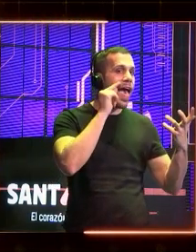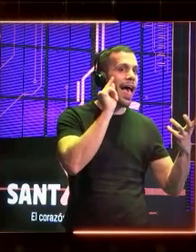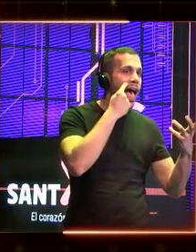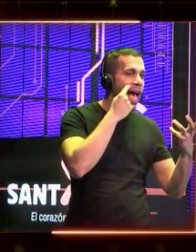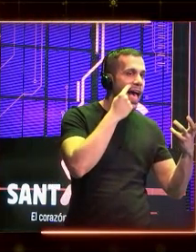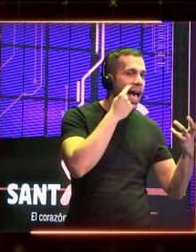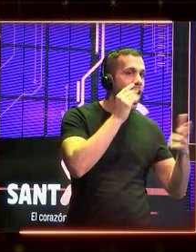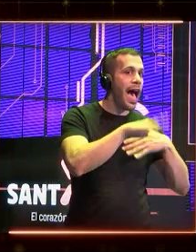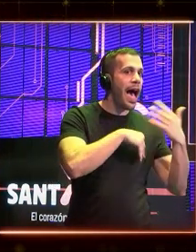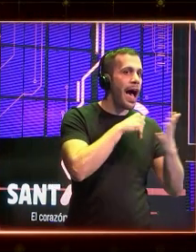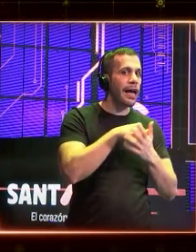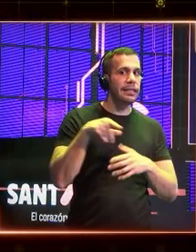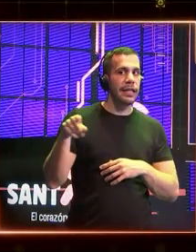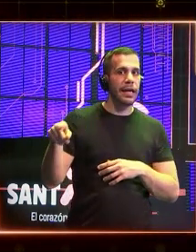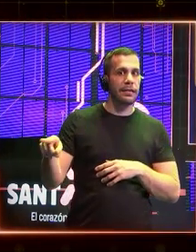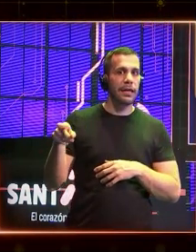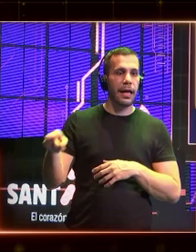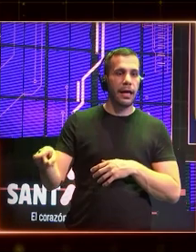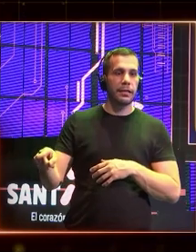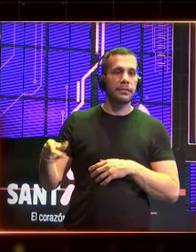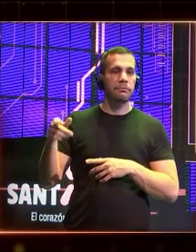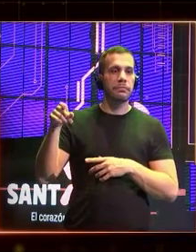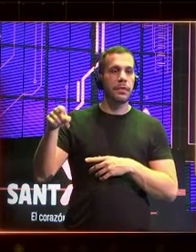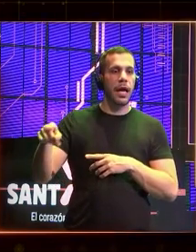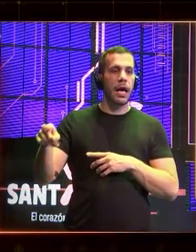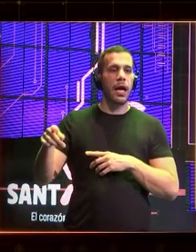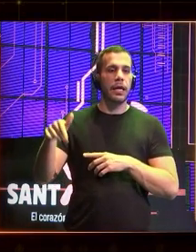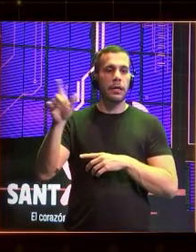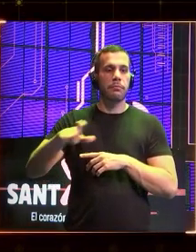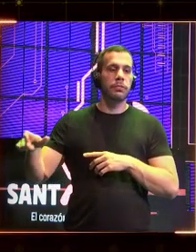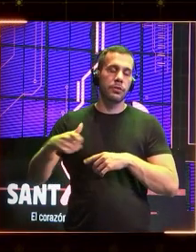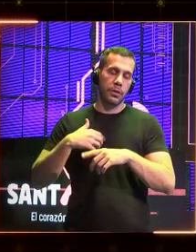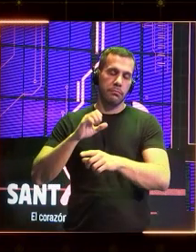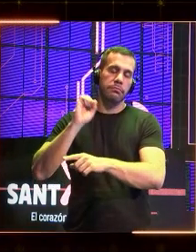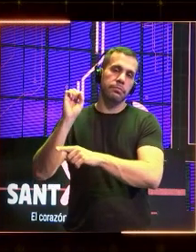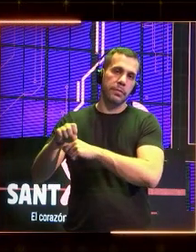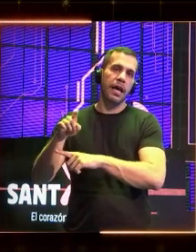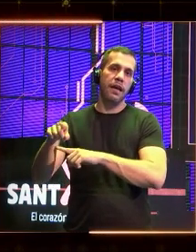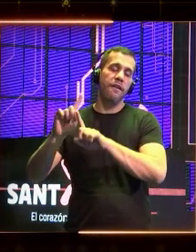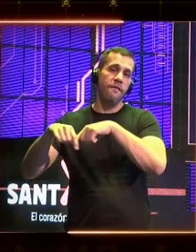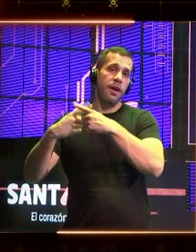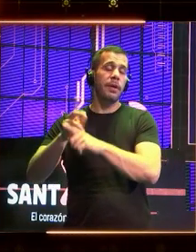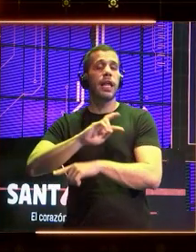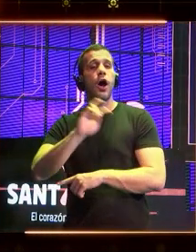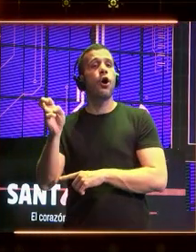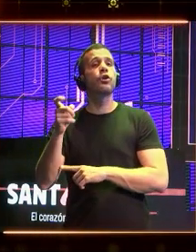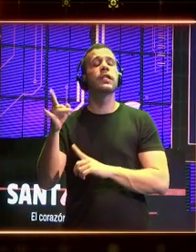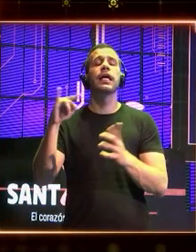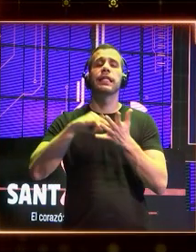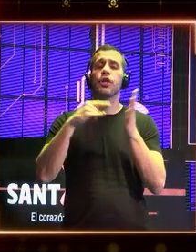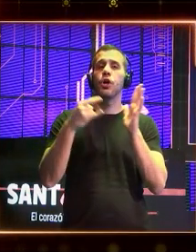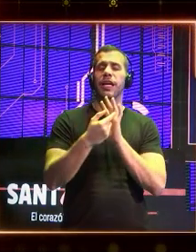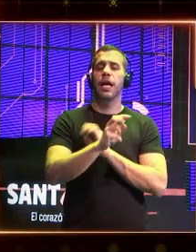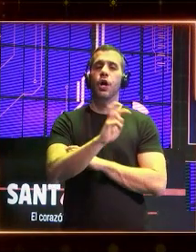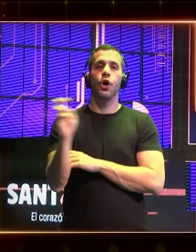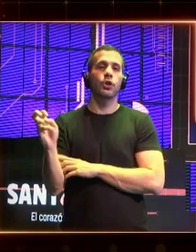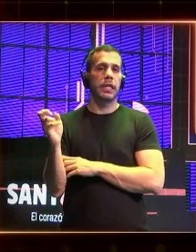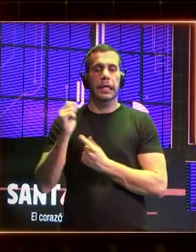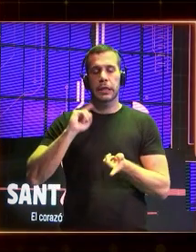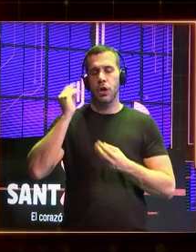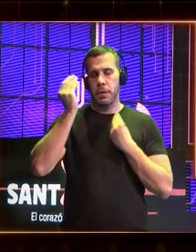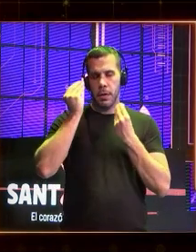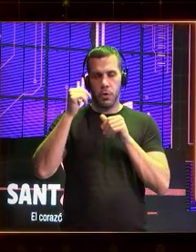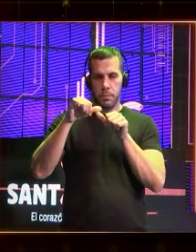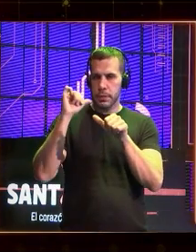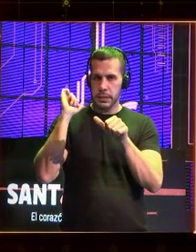llega el Deep Learning. Y ahora ya estamos en otro, diríamos, hola, otra familia, otra generación de tecnologías que no habíamos pensado que harían, que